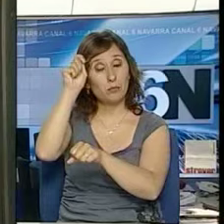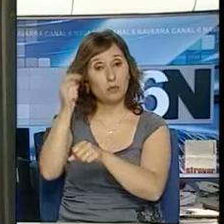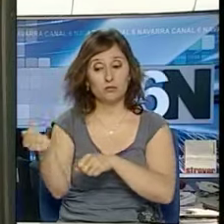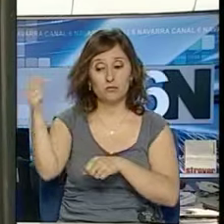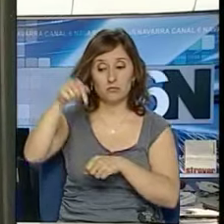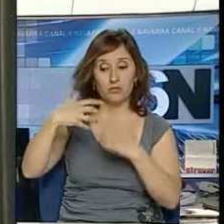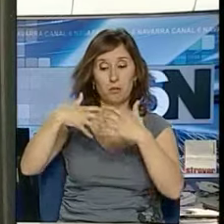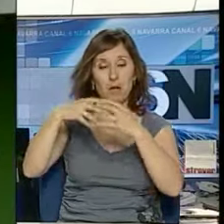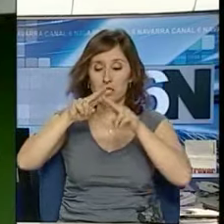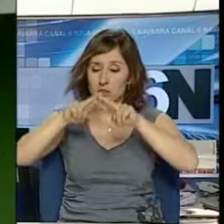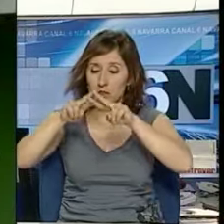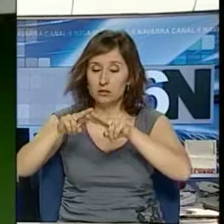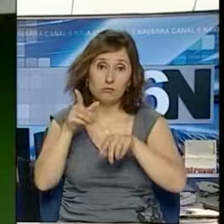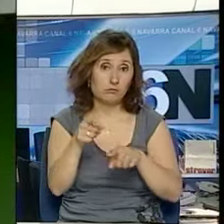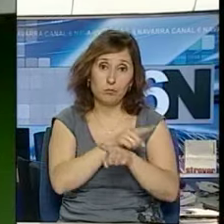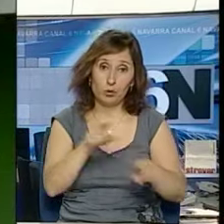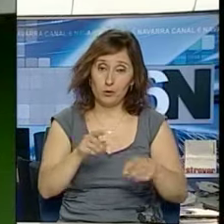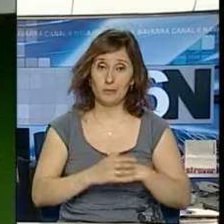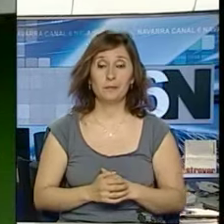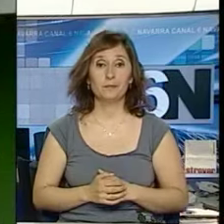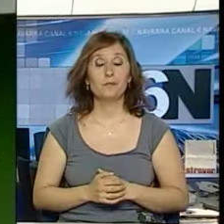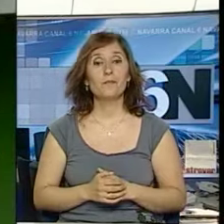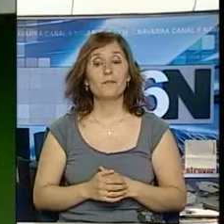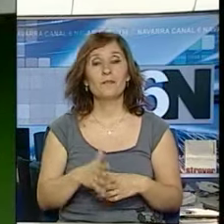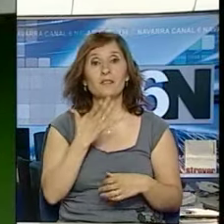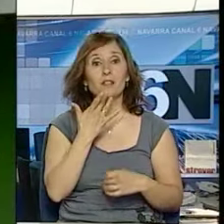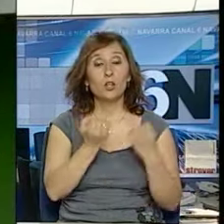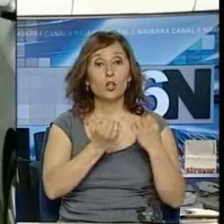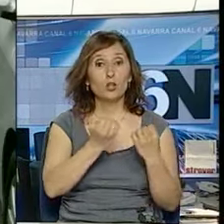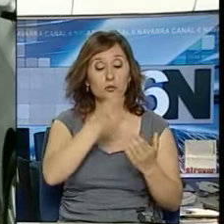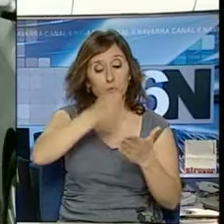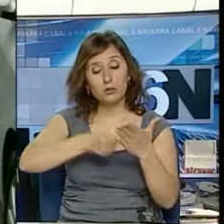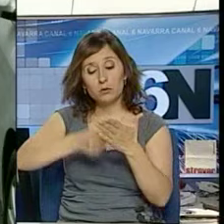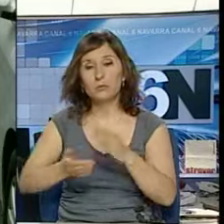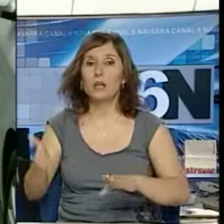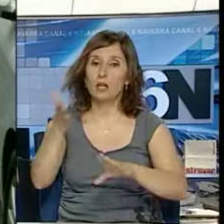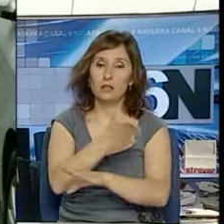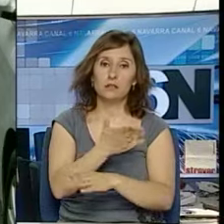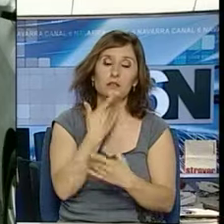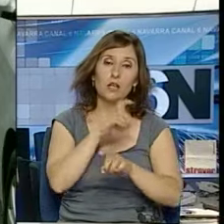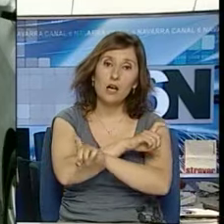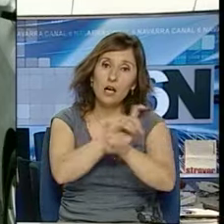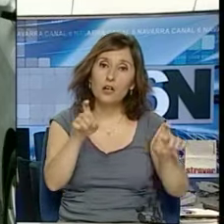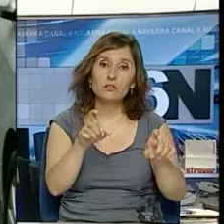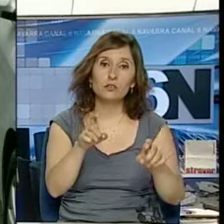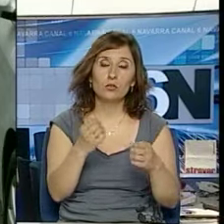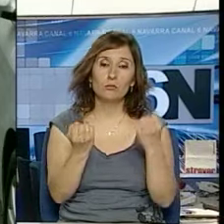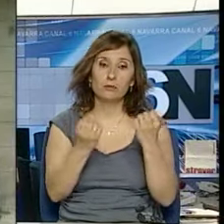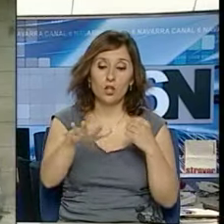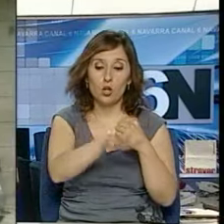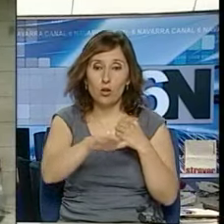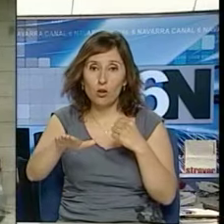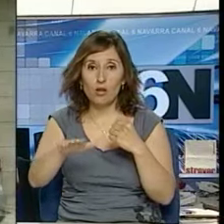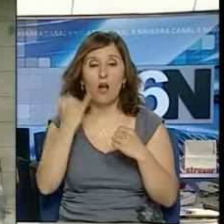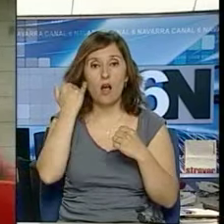de las máquinas, cosa que está prohibido. Antes de comenzar a multar a los vehículos, se avisará a la ciudadanía para que el restablecimiento del servicio